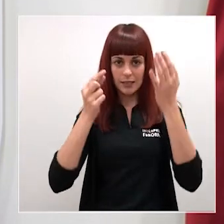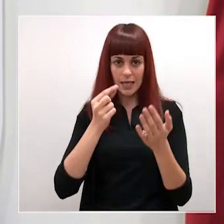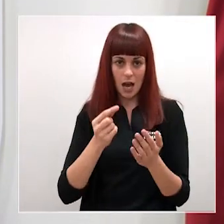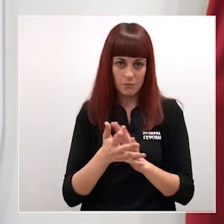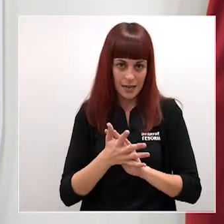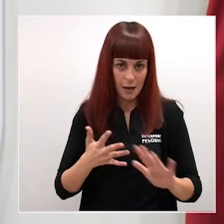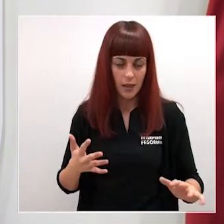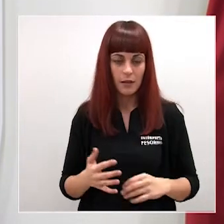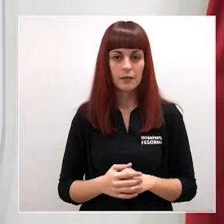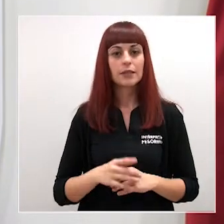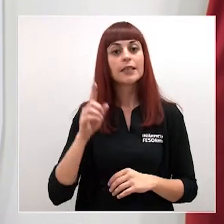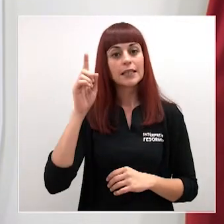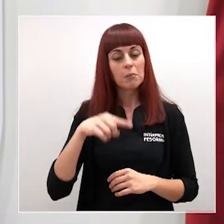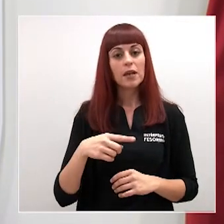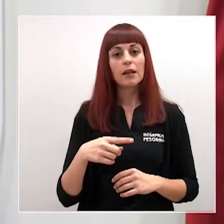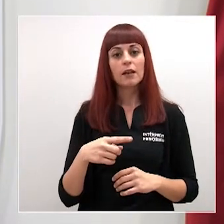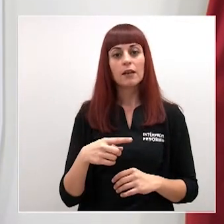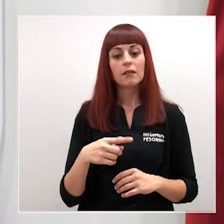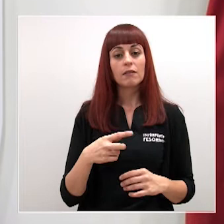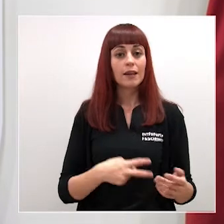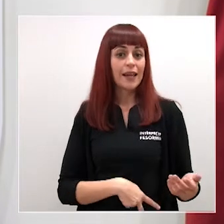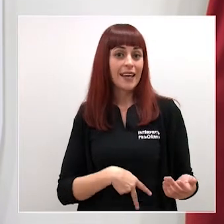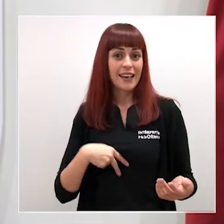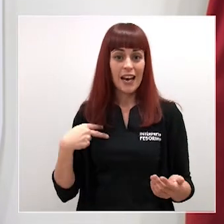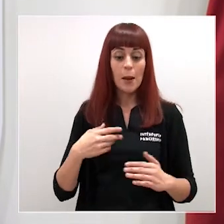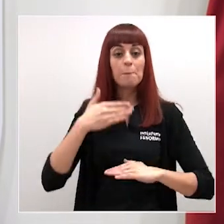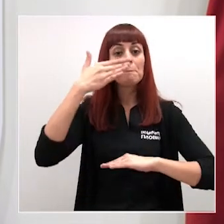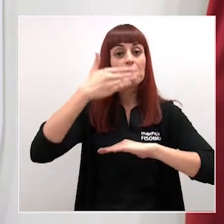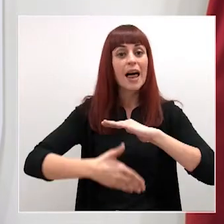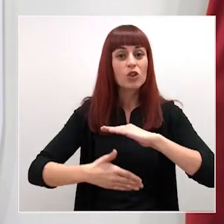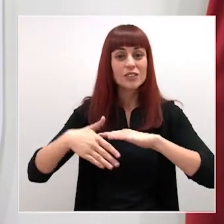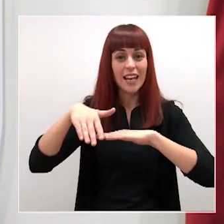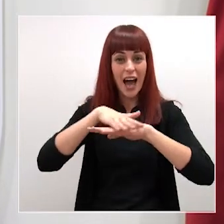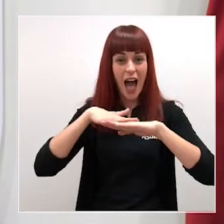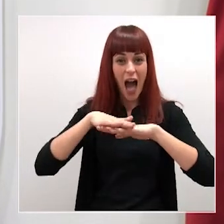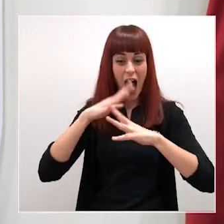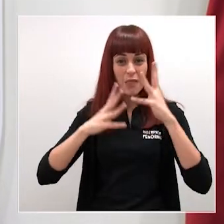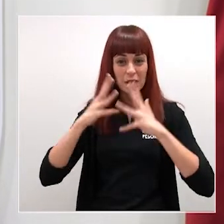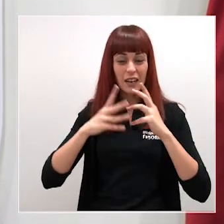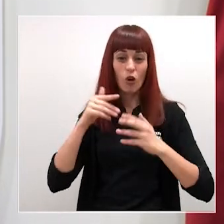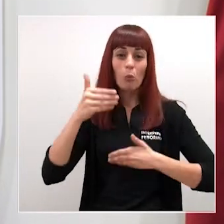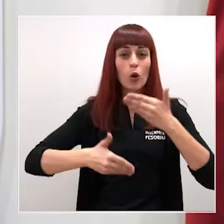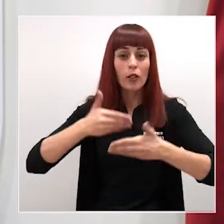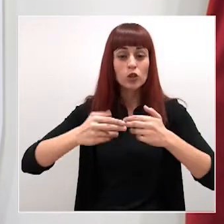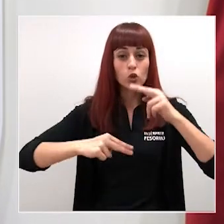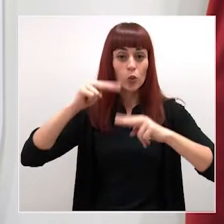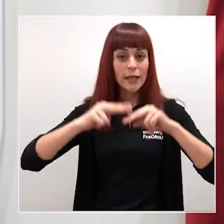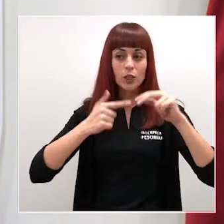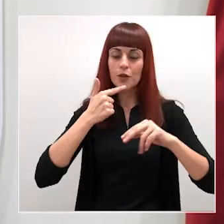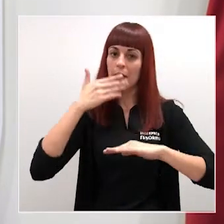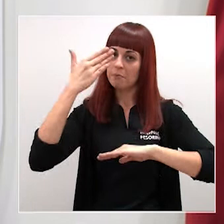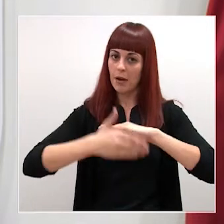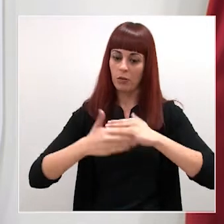realiza una reducción generalizada de los plazos administrativos en los procesos urbanísticos y una